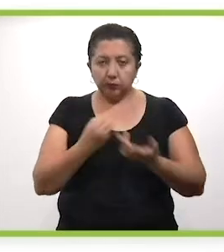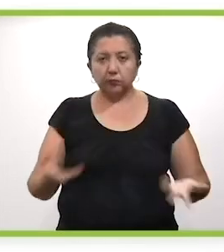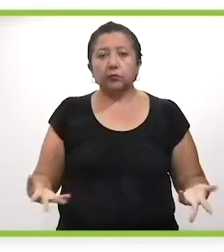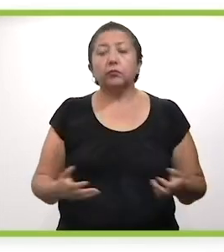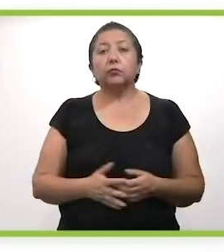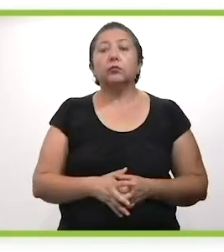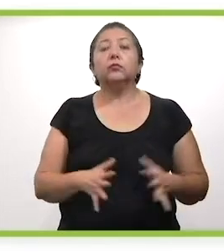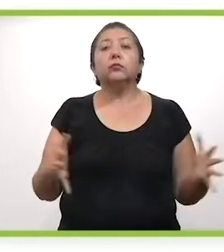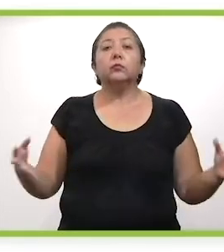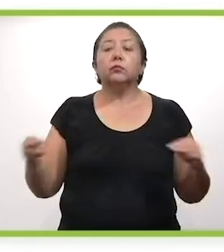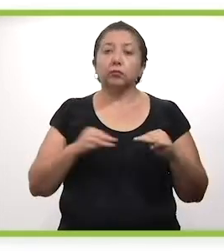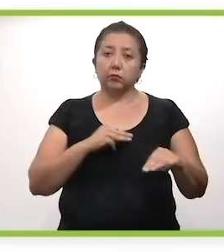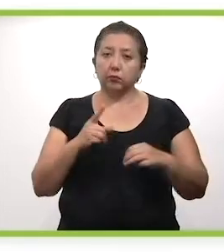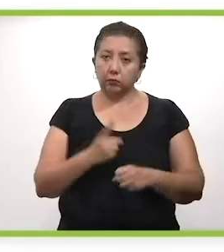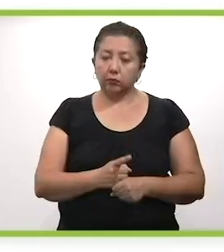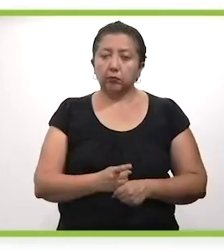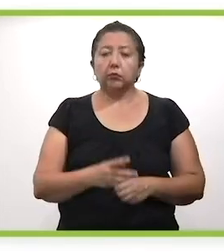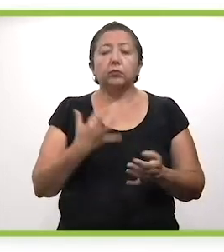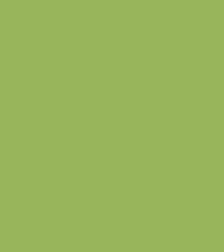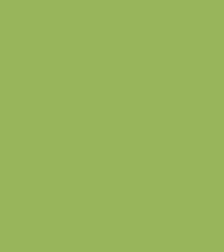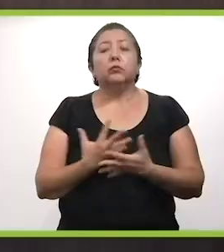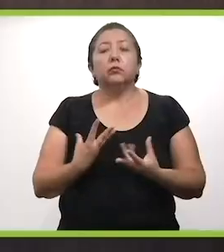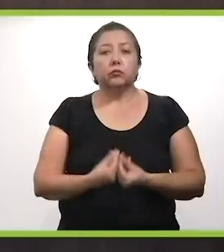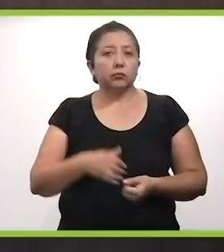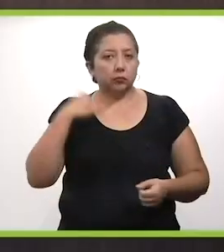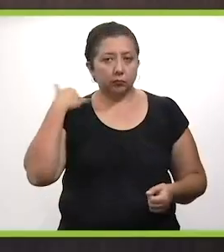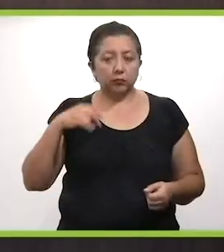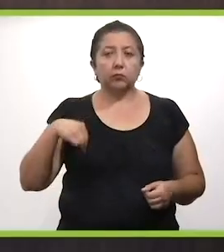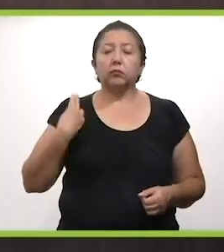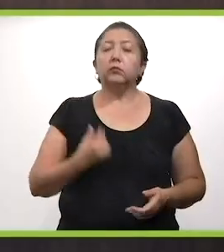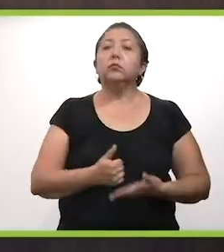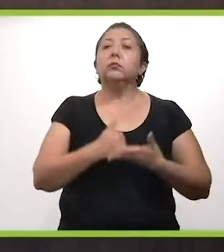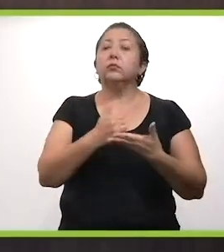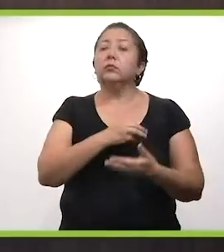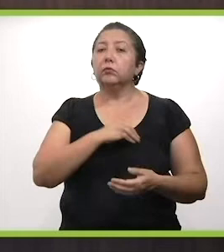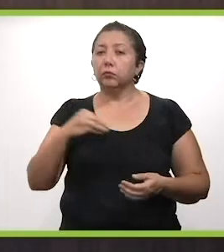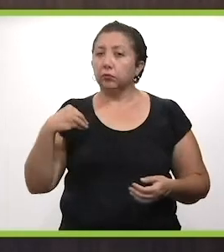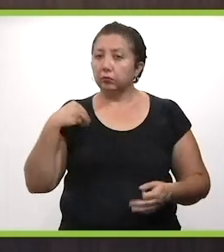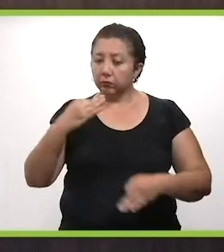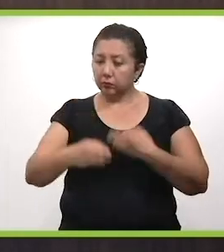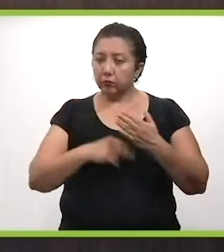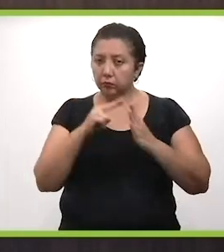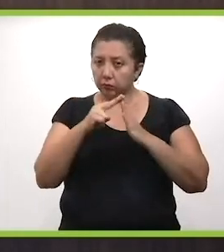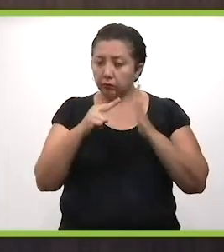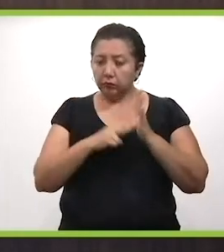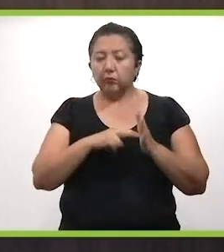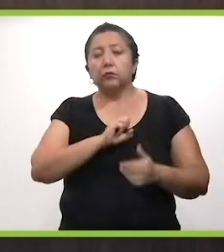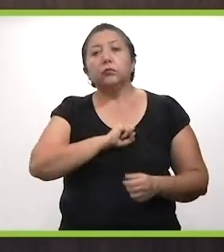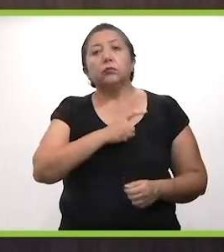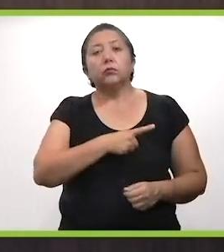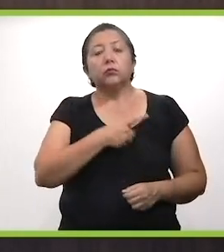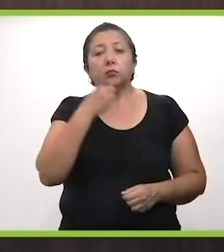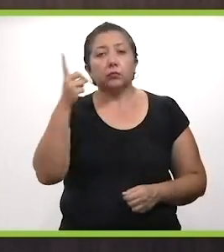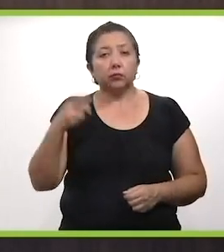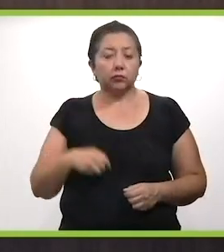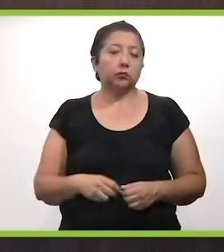vacaciones, hay aumento de movilidad y donde esperemos que los yucatecos nos ayuden cumpliendo todos los protocolos de salud para que en